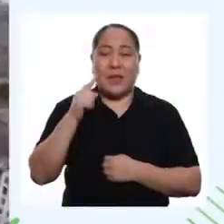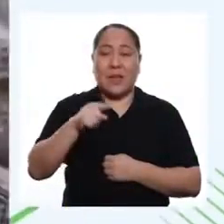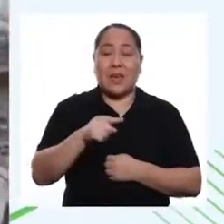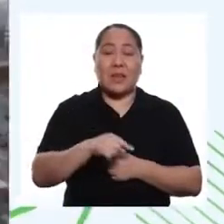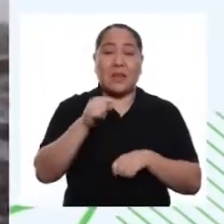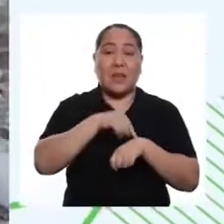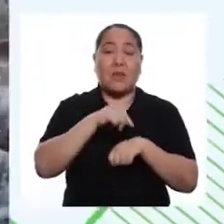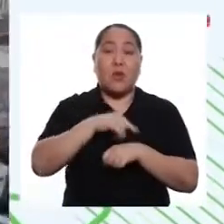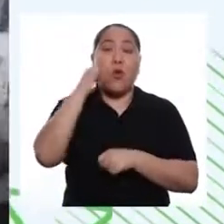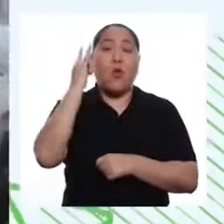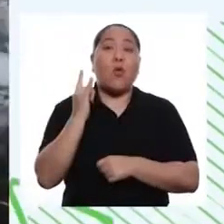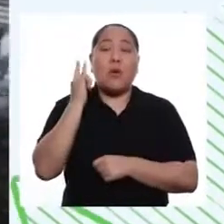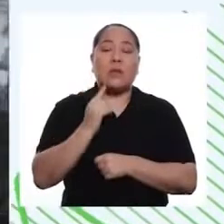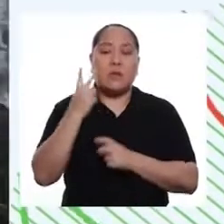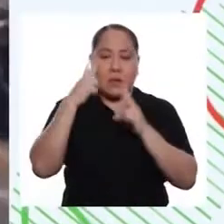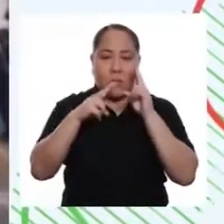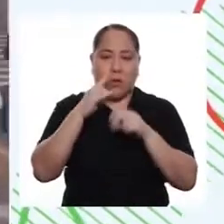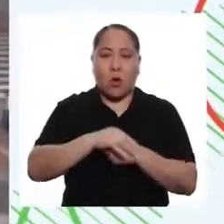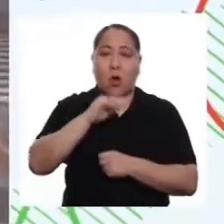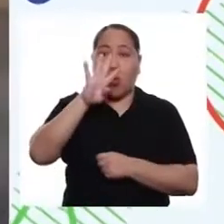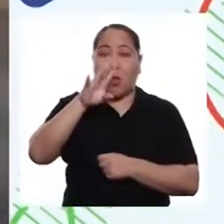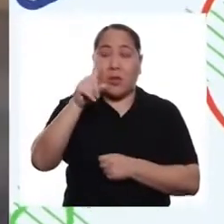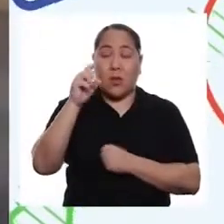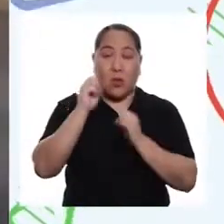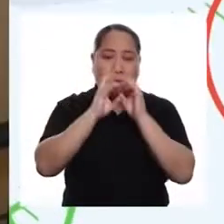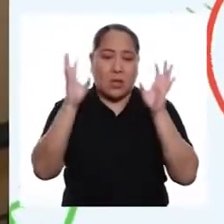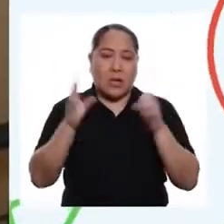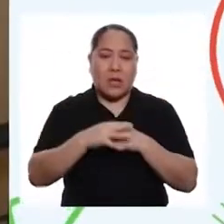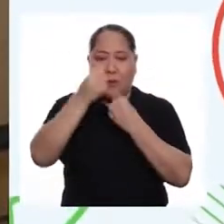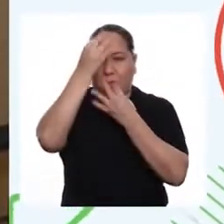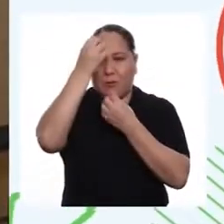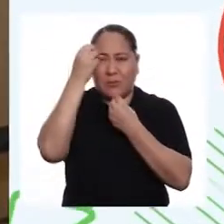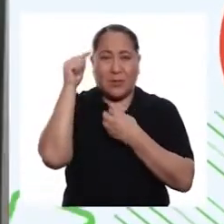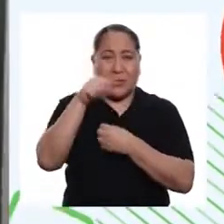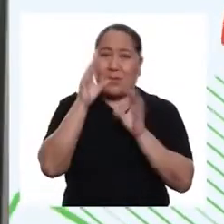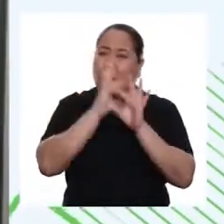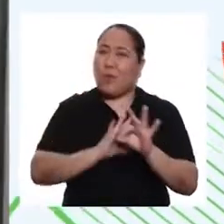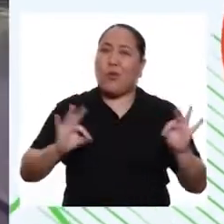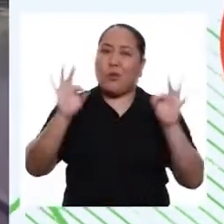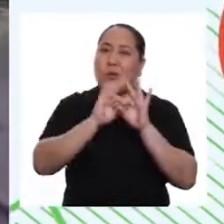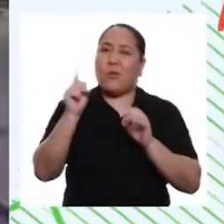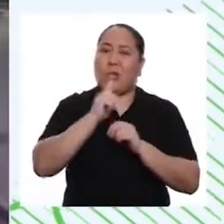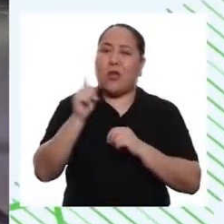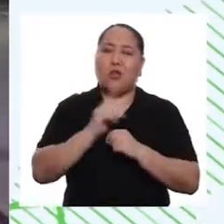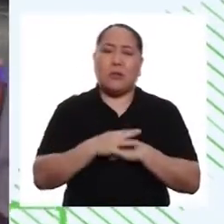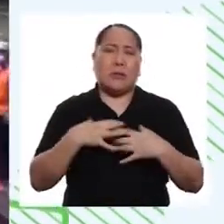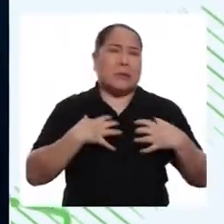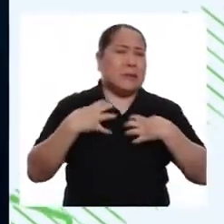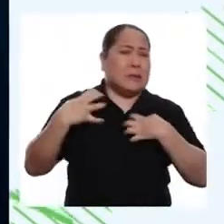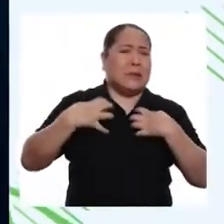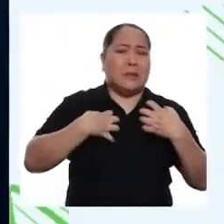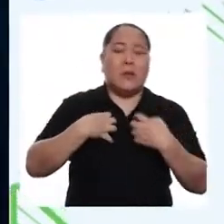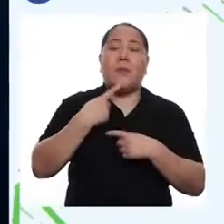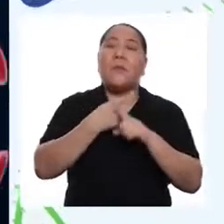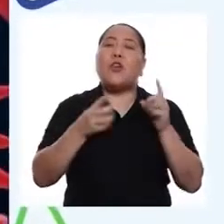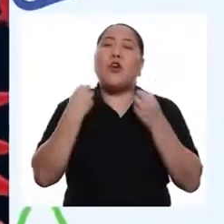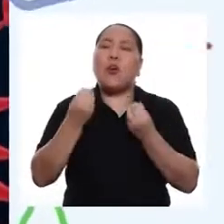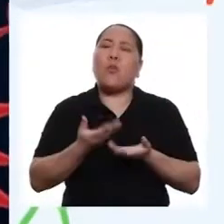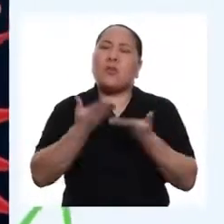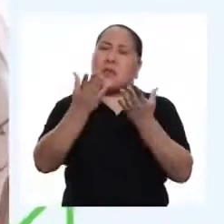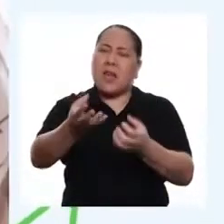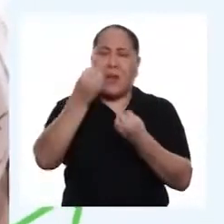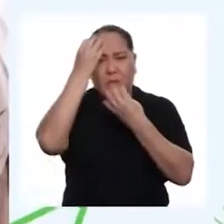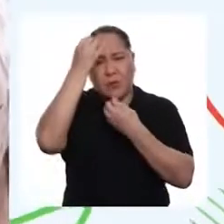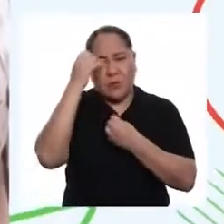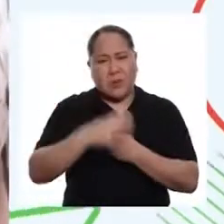En estados de emergencia como en el que nos encontramos hace 41 días, la información es el principal insumo para no caer en la desesperación. ¿Pero cómo